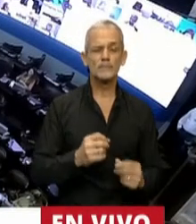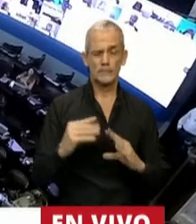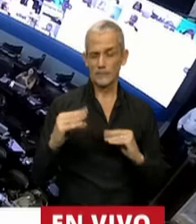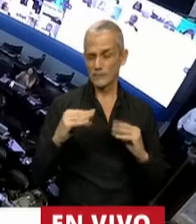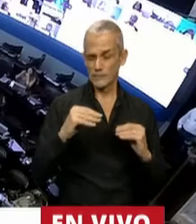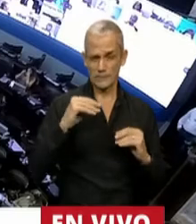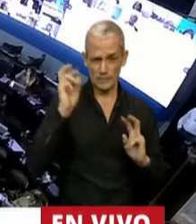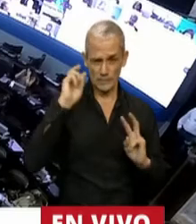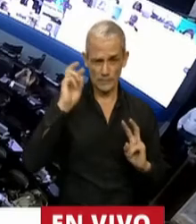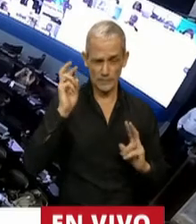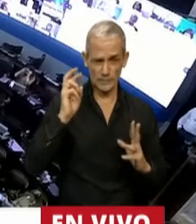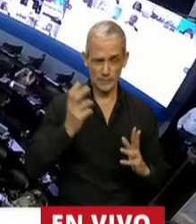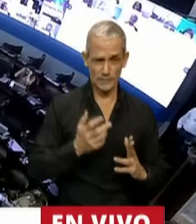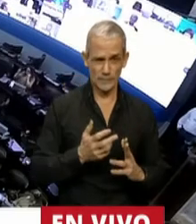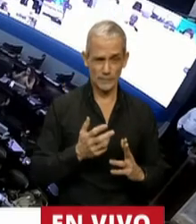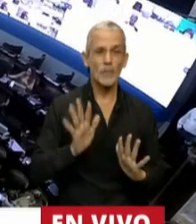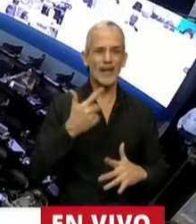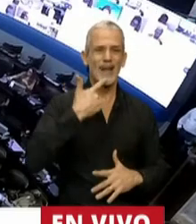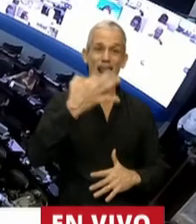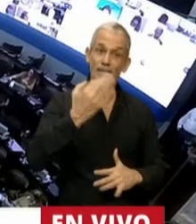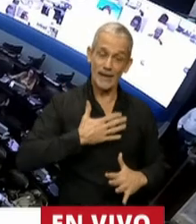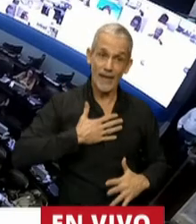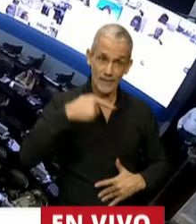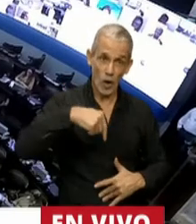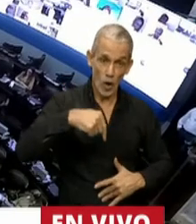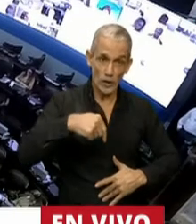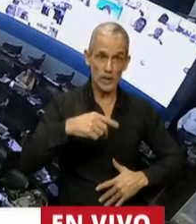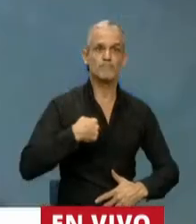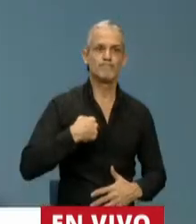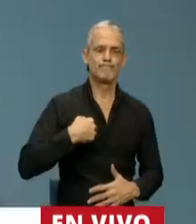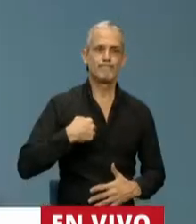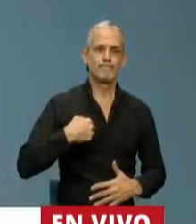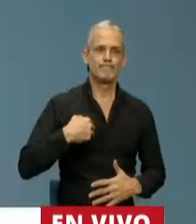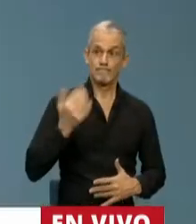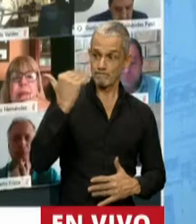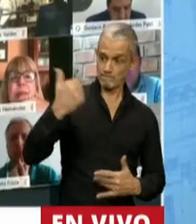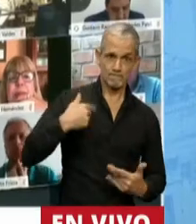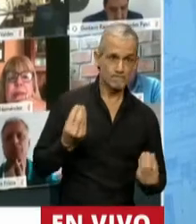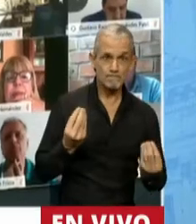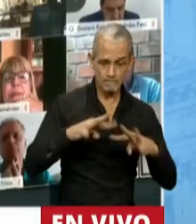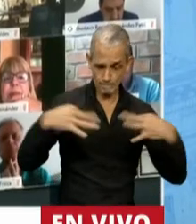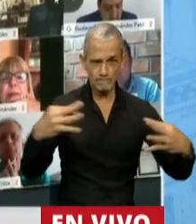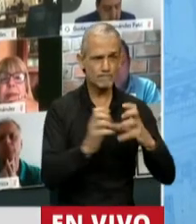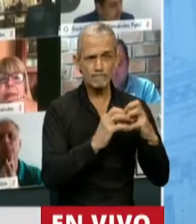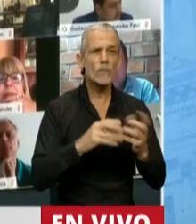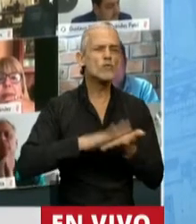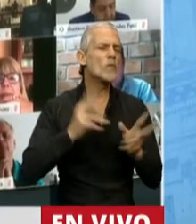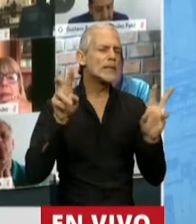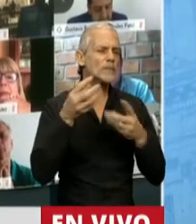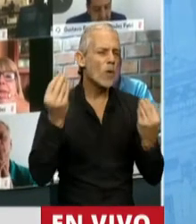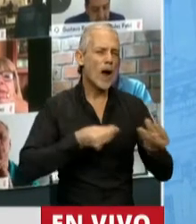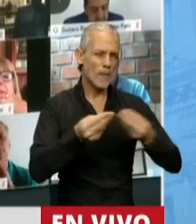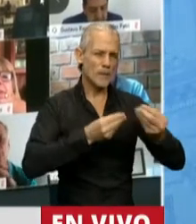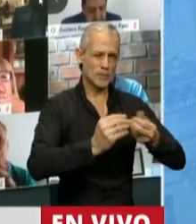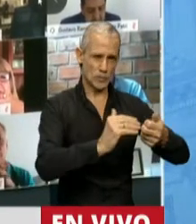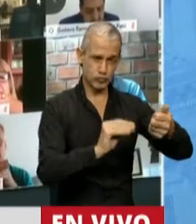señor presidente. La verdad que hoy estamos convocados y tratando esta ampliación de presupuesto de